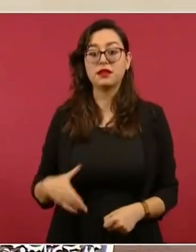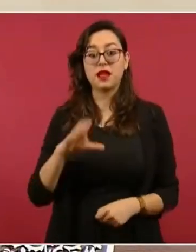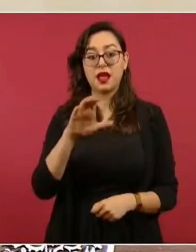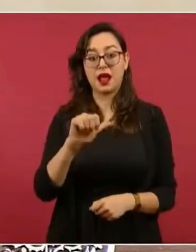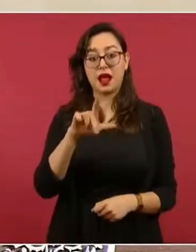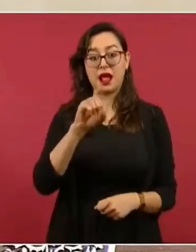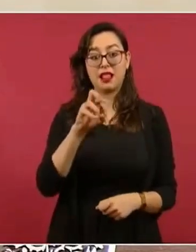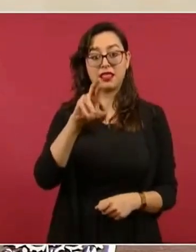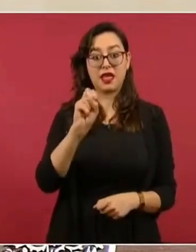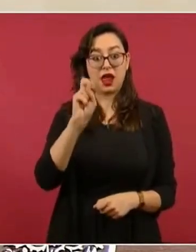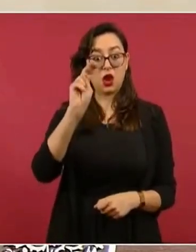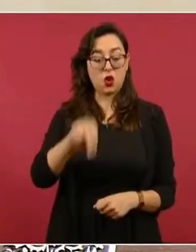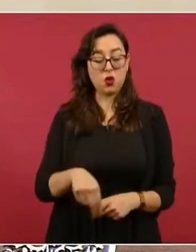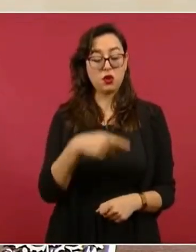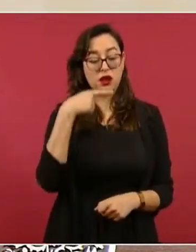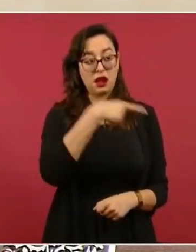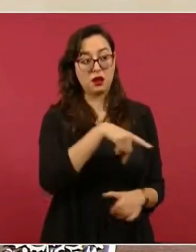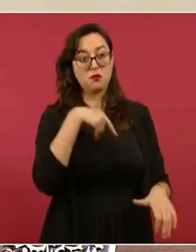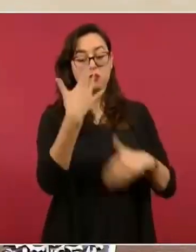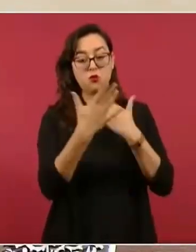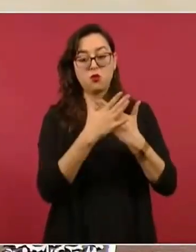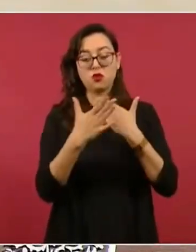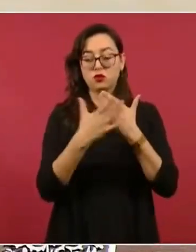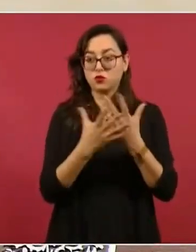¿lo van a contratar de abogado